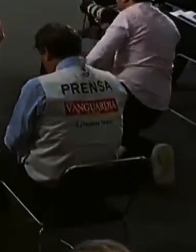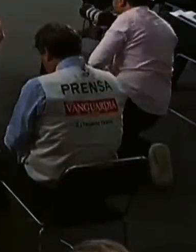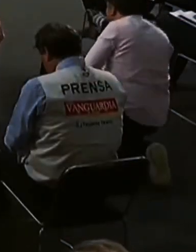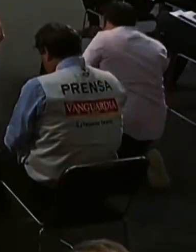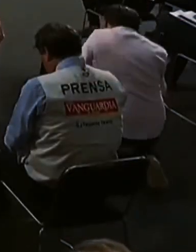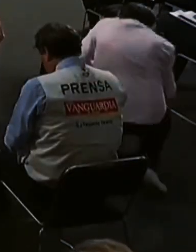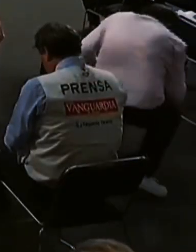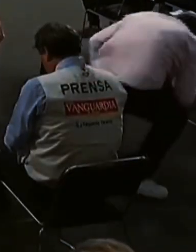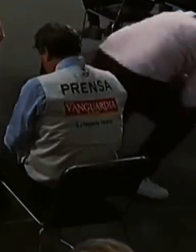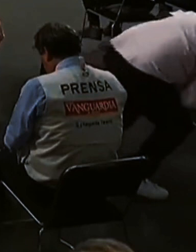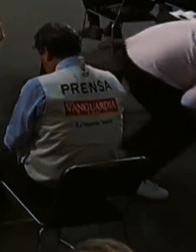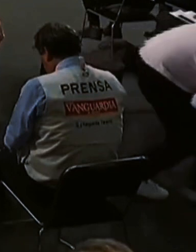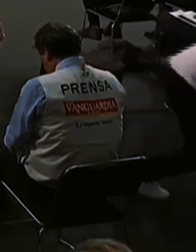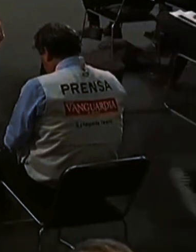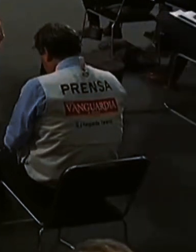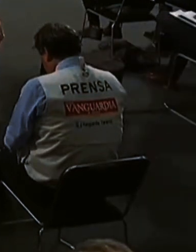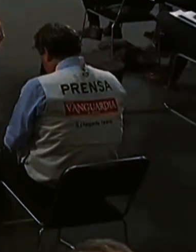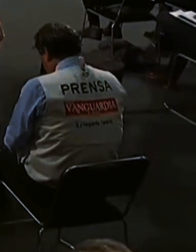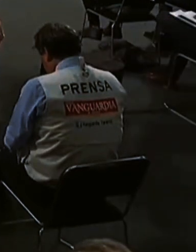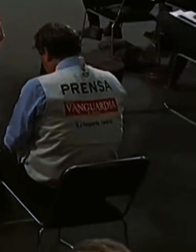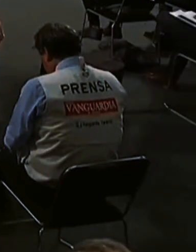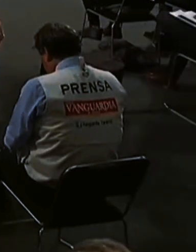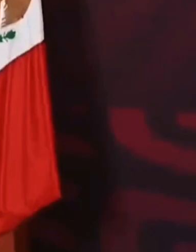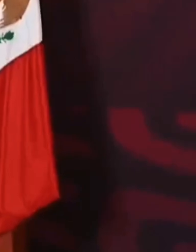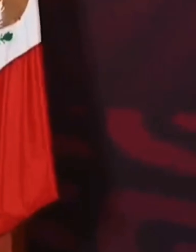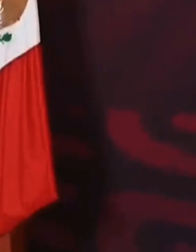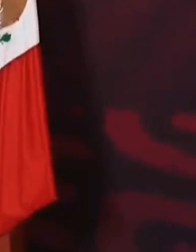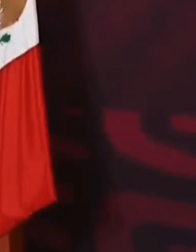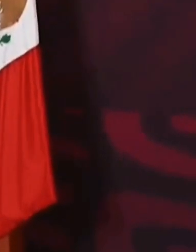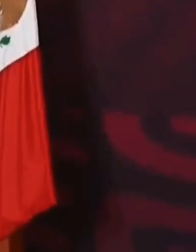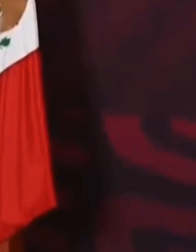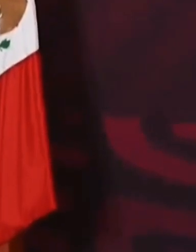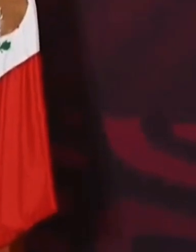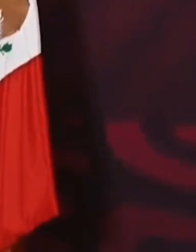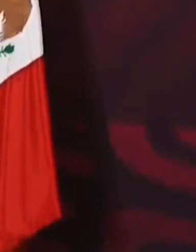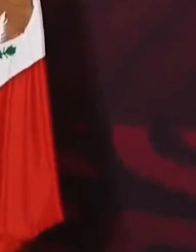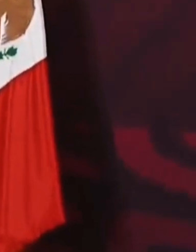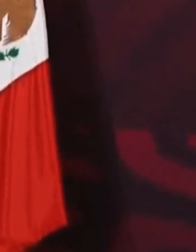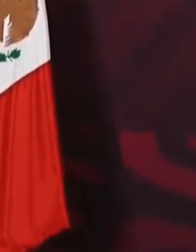muy corruptos y es gente sin principios, ideales.